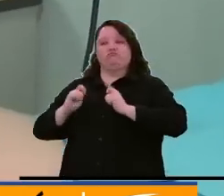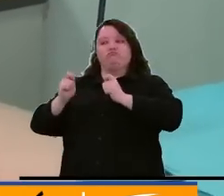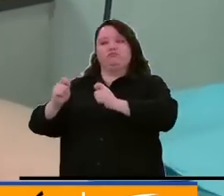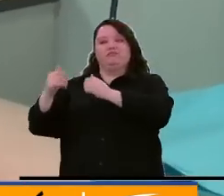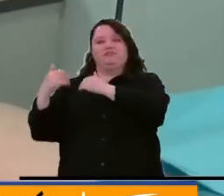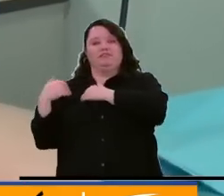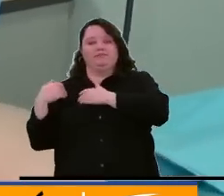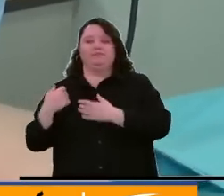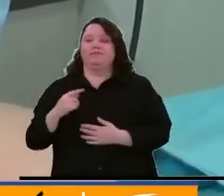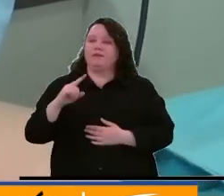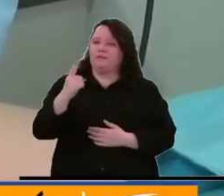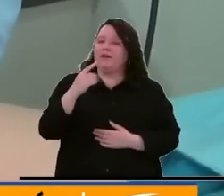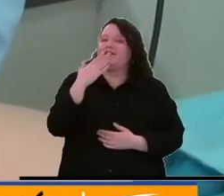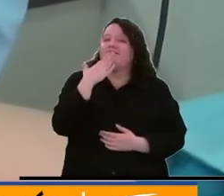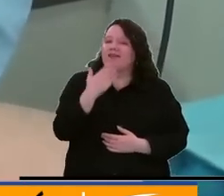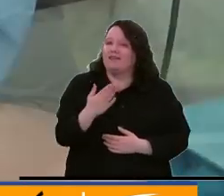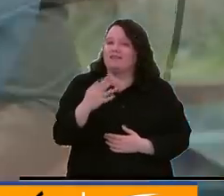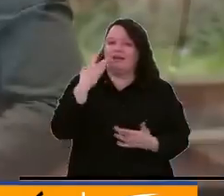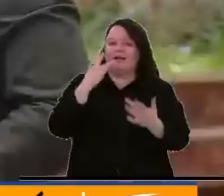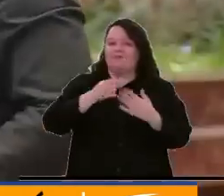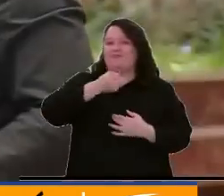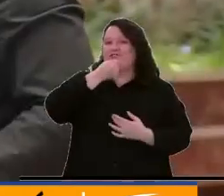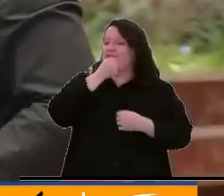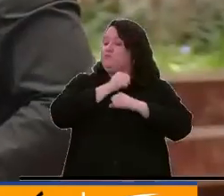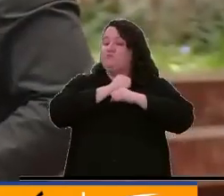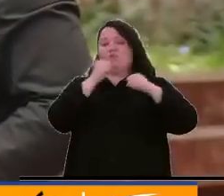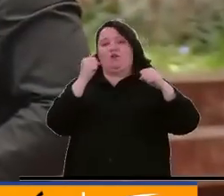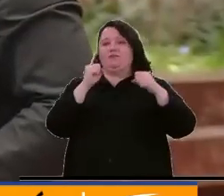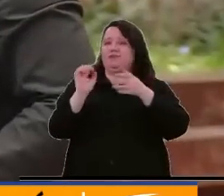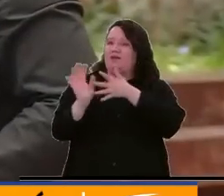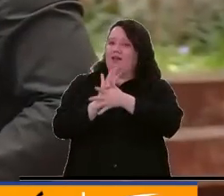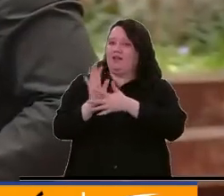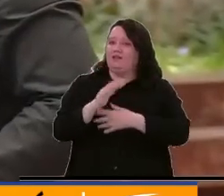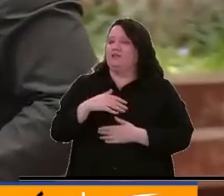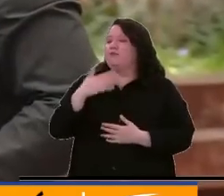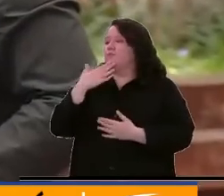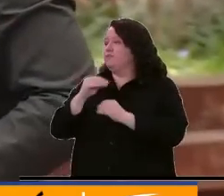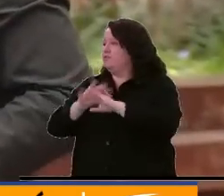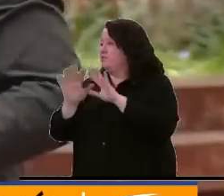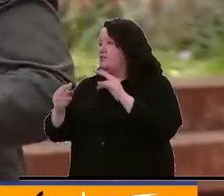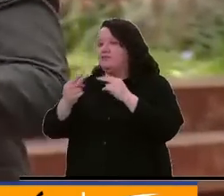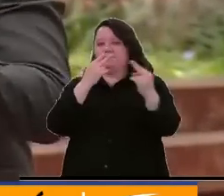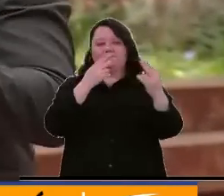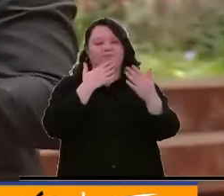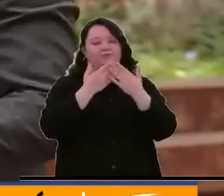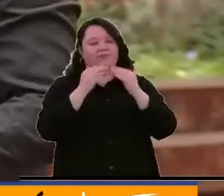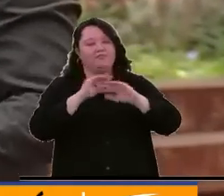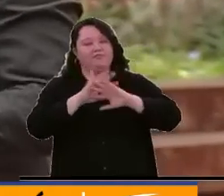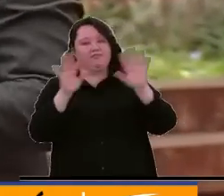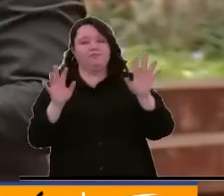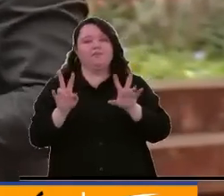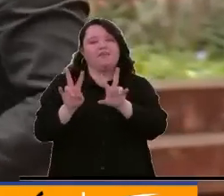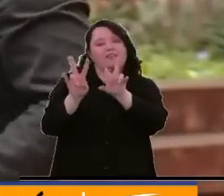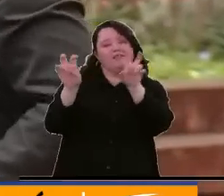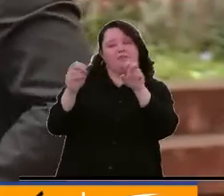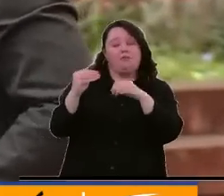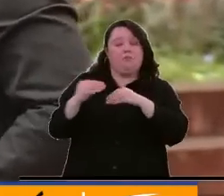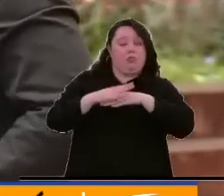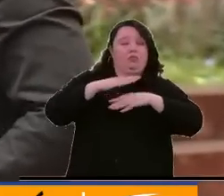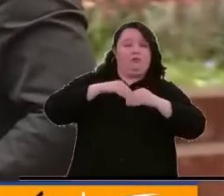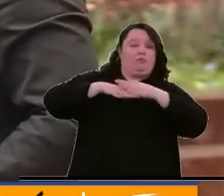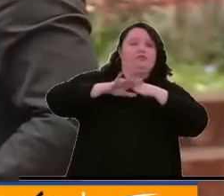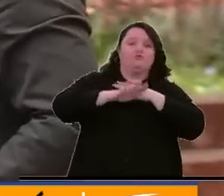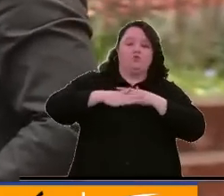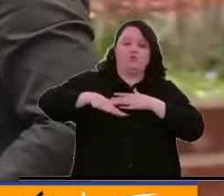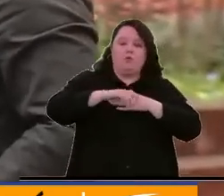muchas gracias por estar con nosotros aquí en la primera emisión de Noticias Caracol. Pablo, buenos días y a todos los televidentes. Sobre el tema de los quemados con pólvora en